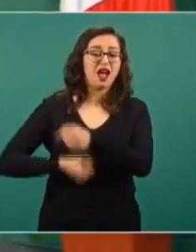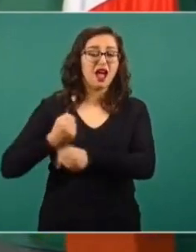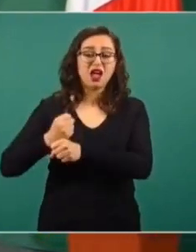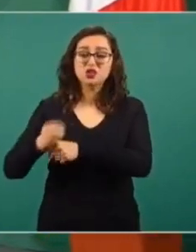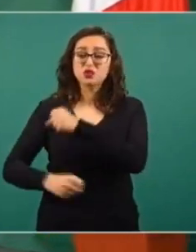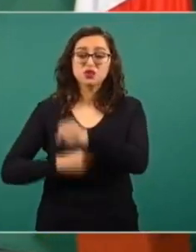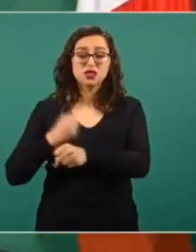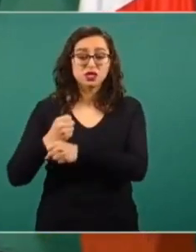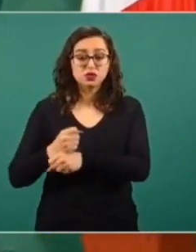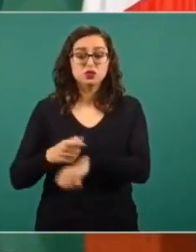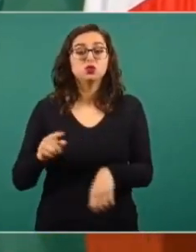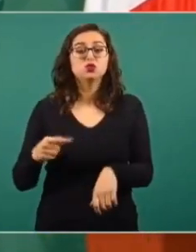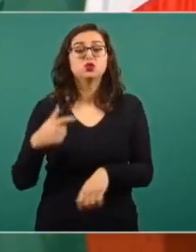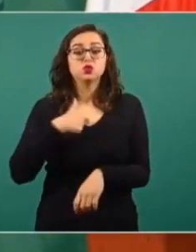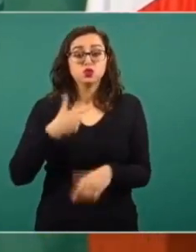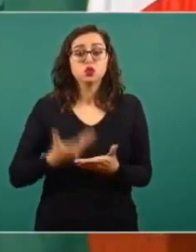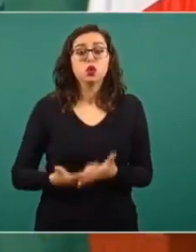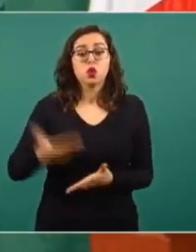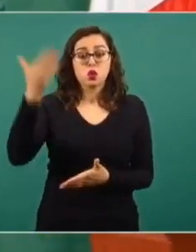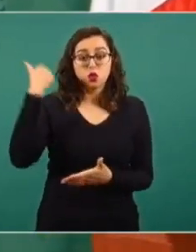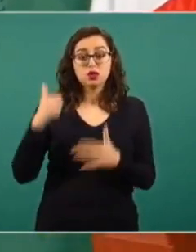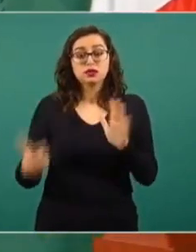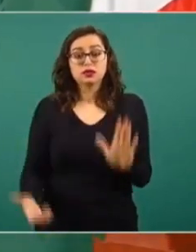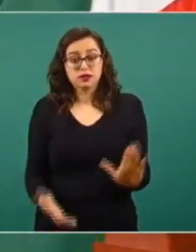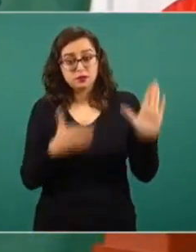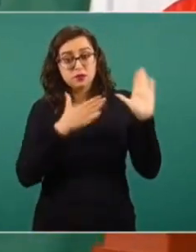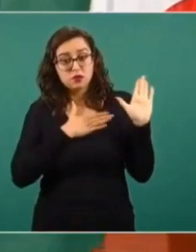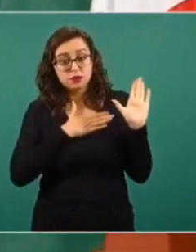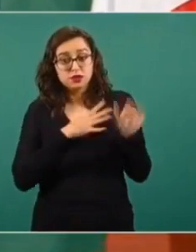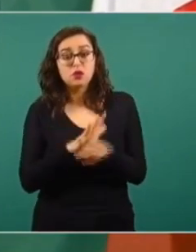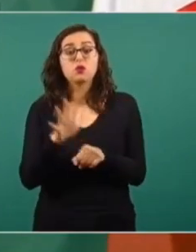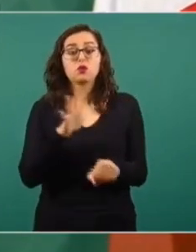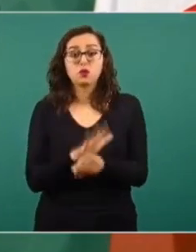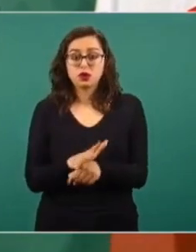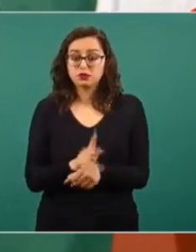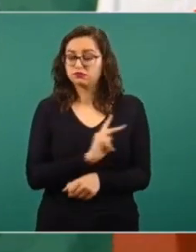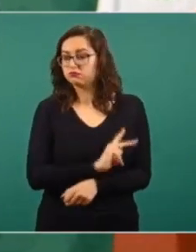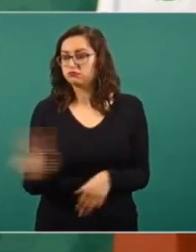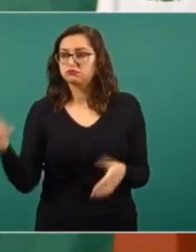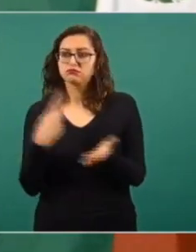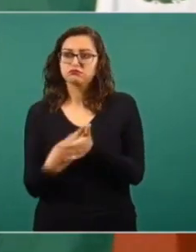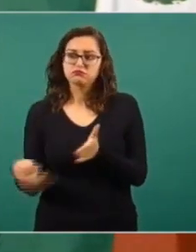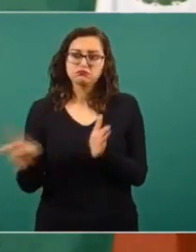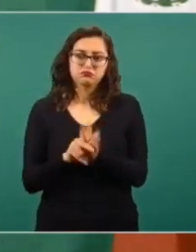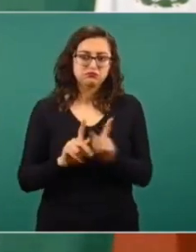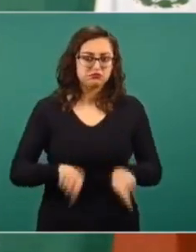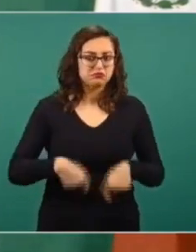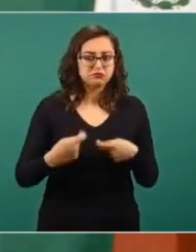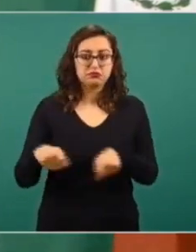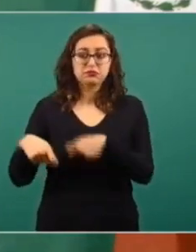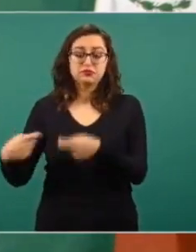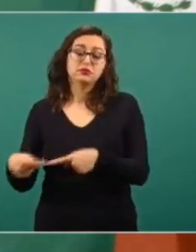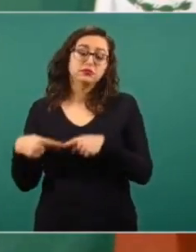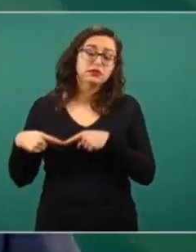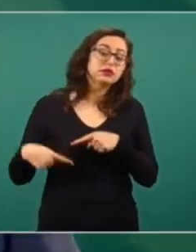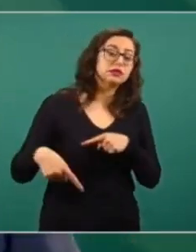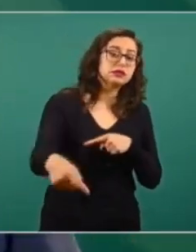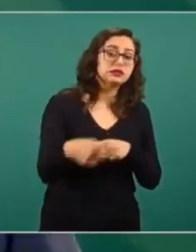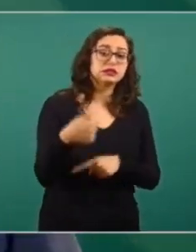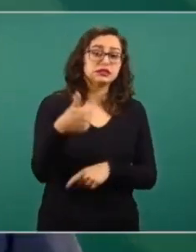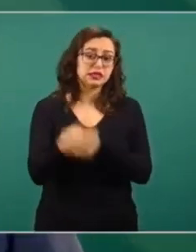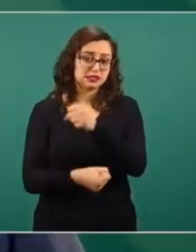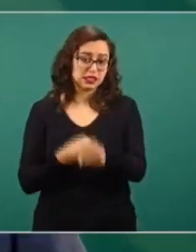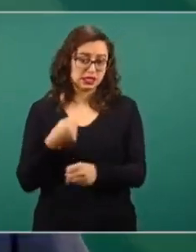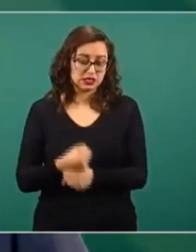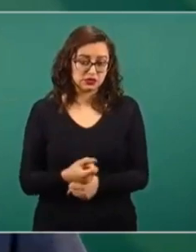Hice un compromiso que se les va a basificar a todos en el sexenio. Son